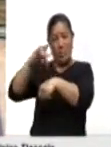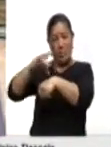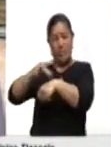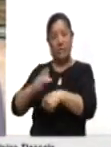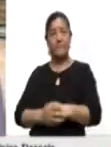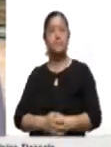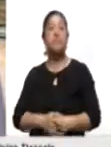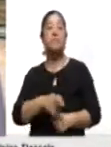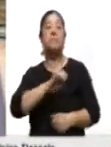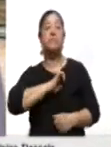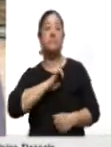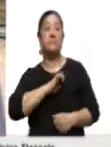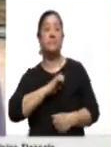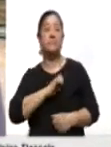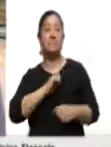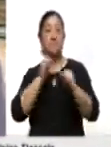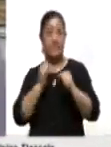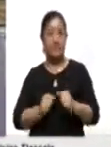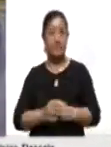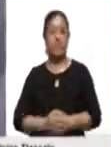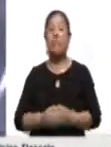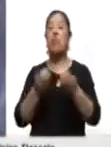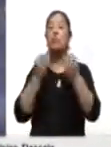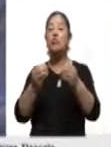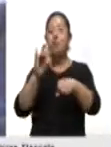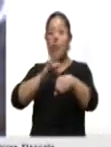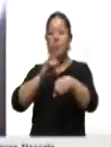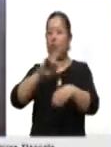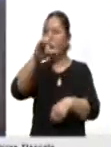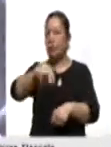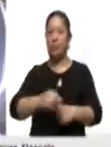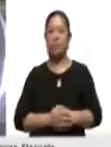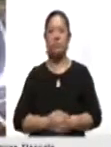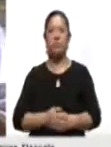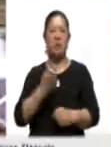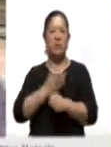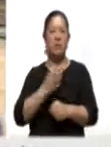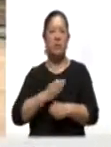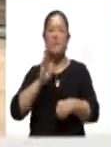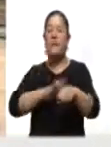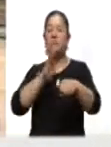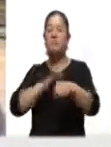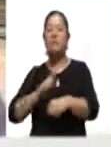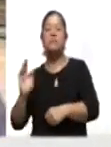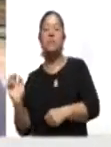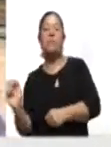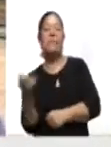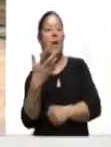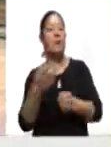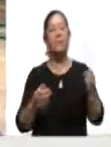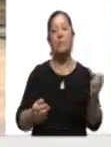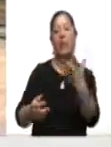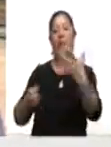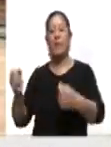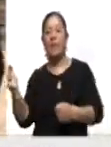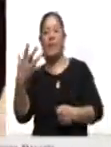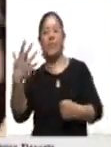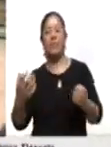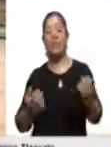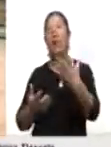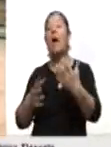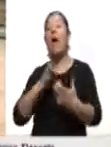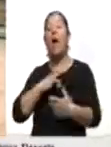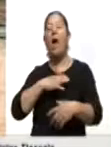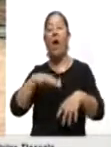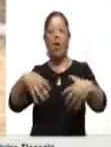no de tanto contacto. Ahorita totalmente es puro pase, puro aflojamiento de músculos, que es lo